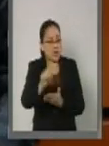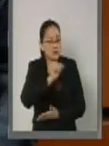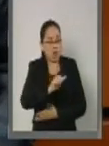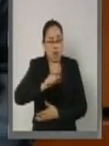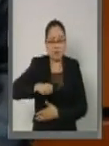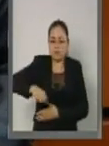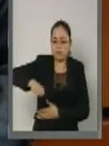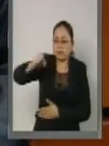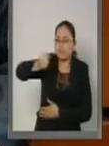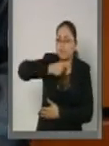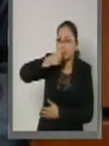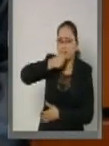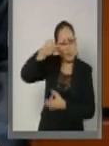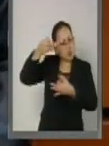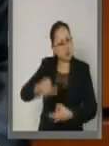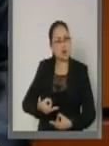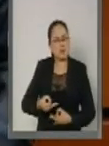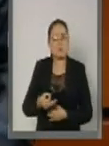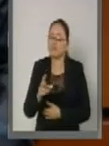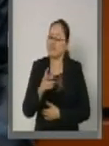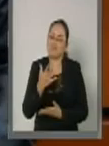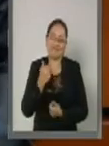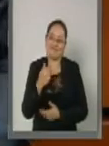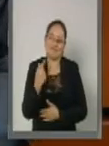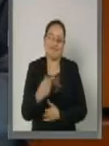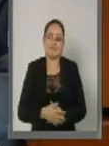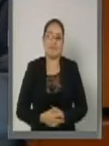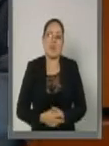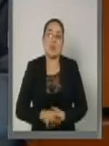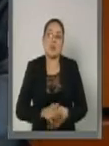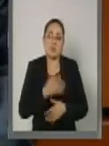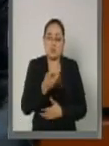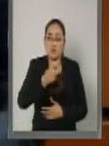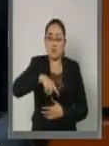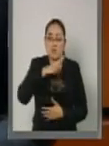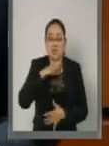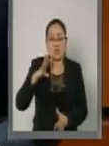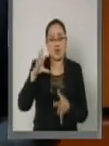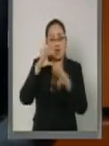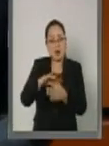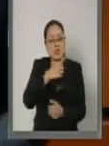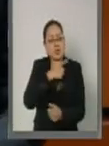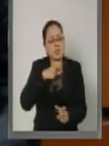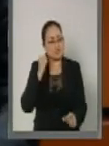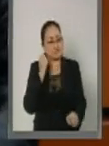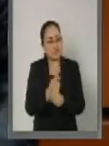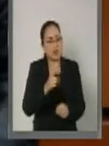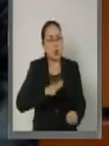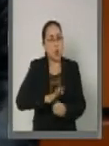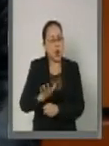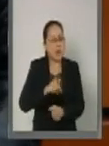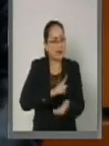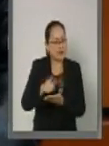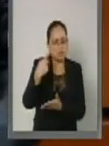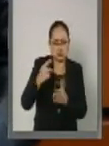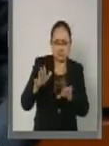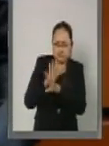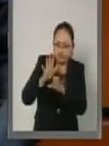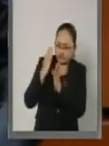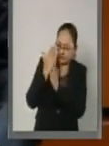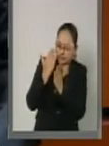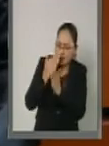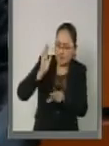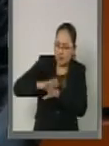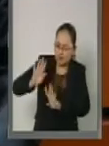envejecimiento digno. Por lo tanto, nuestro deber es identificar estos derechos y actualizarlos. Los adultos